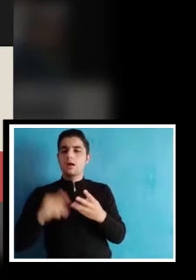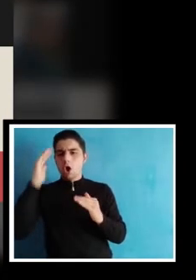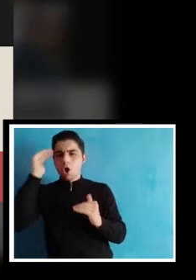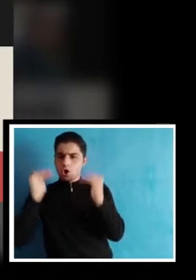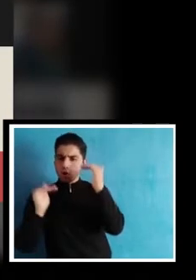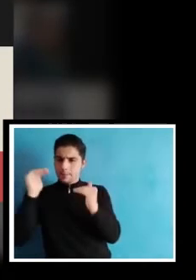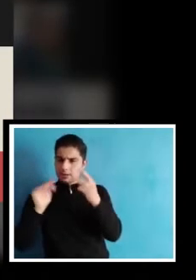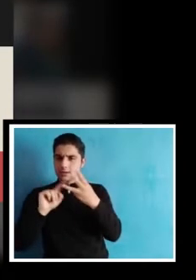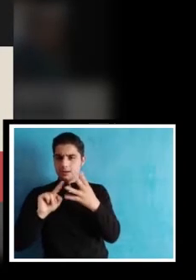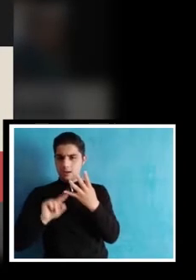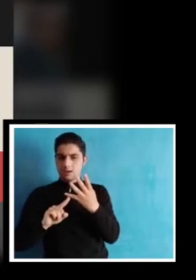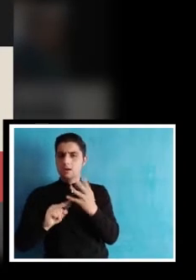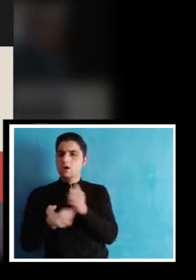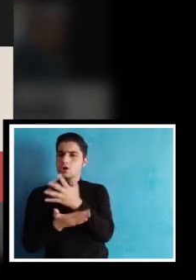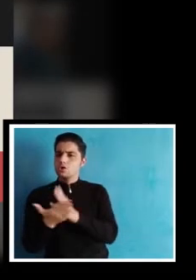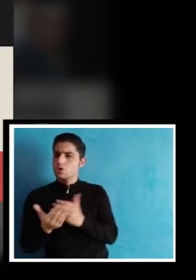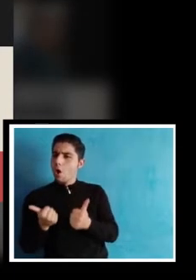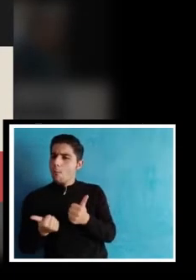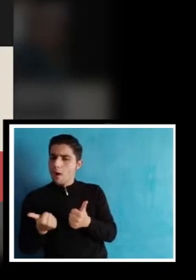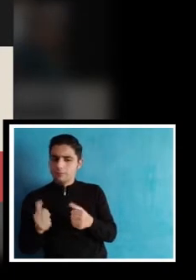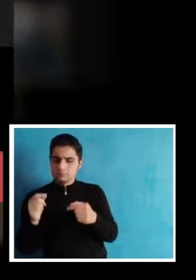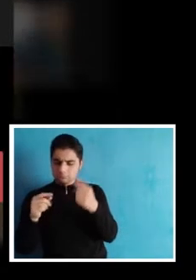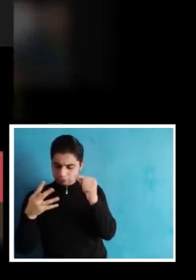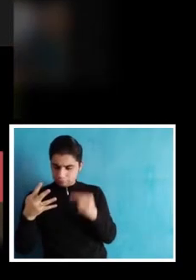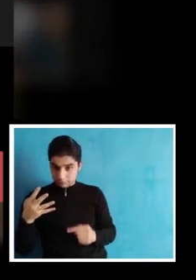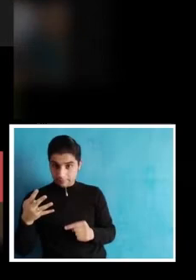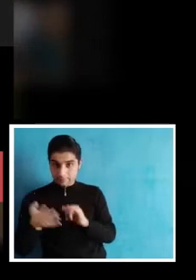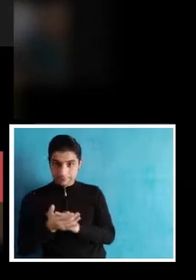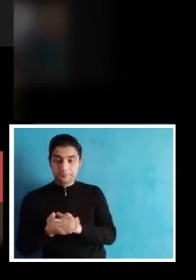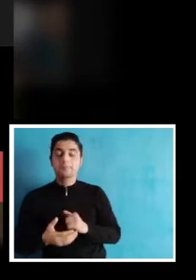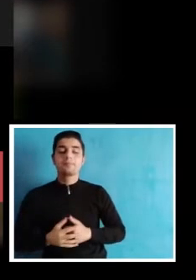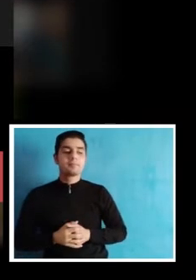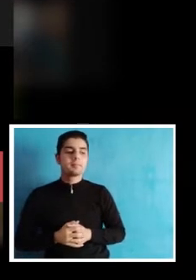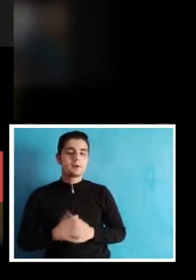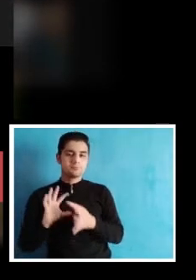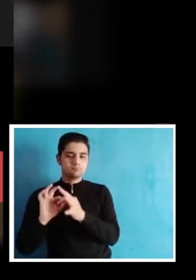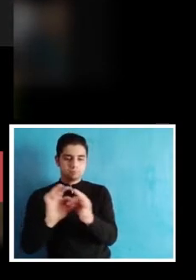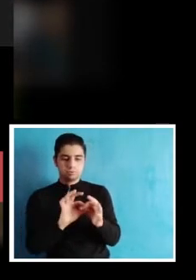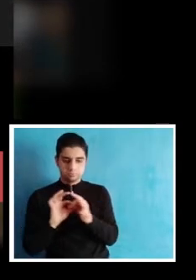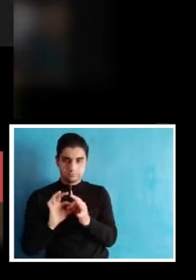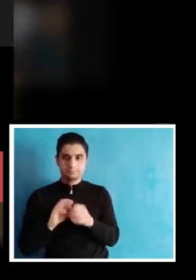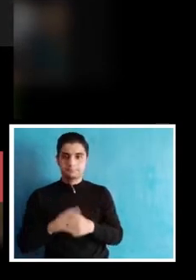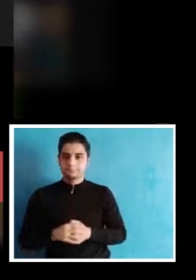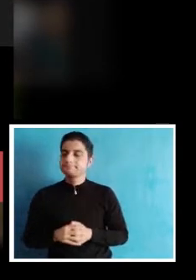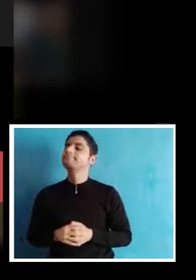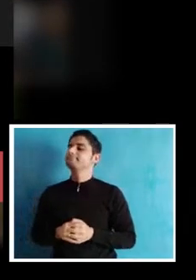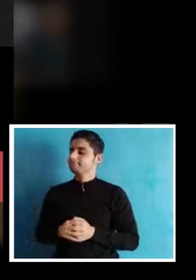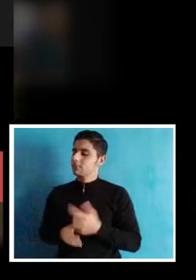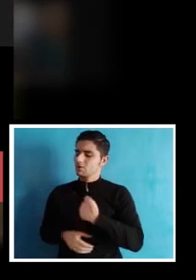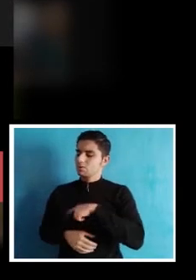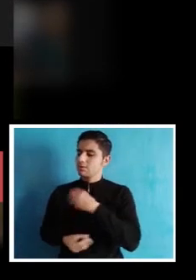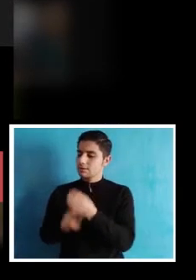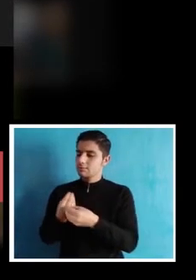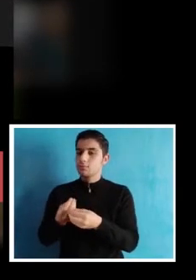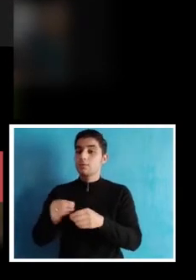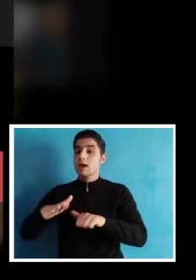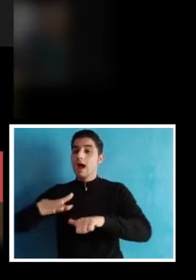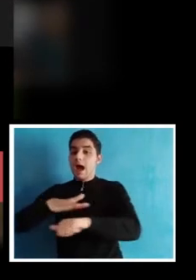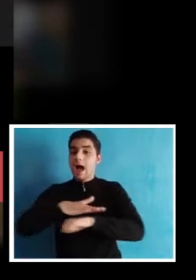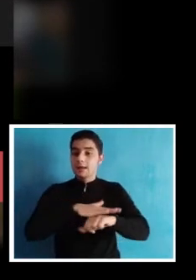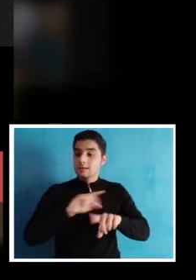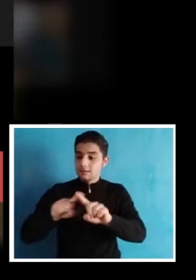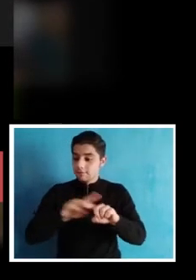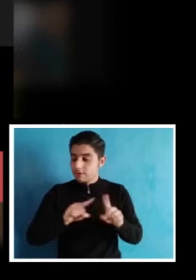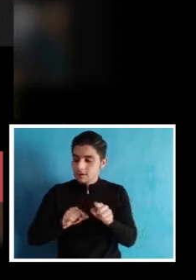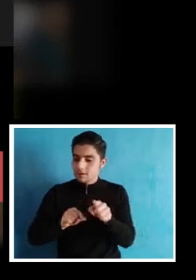competencias y los indicadores de desempeño. Nos hemos retroalimentado en